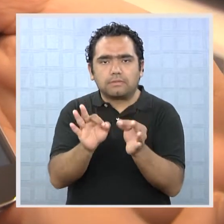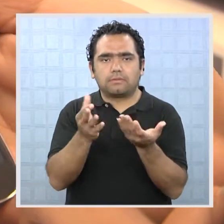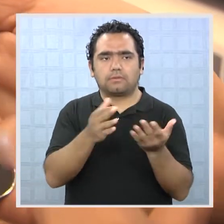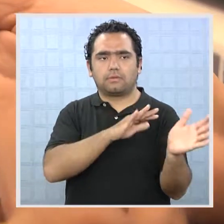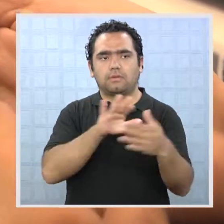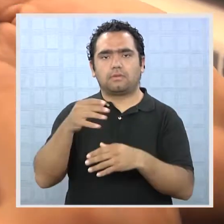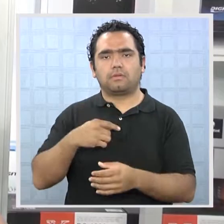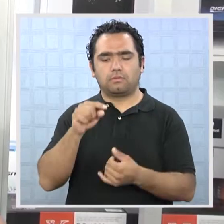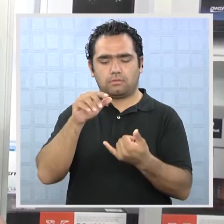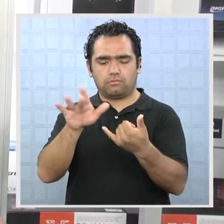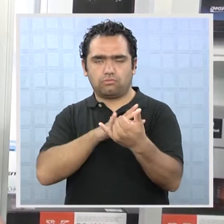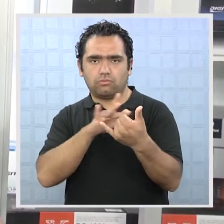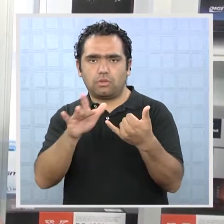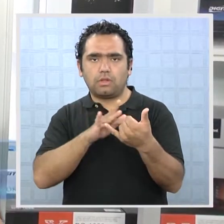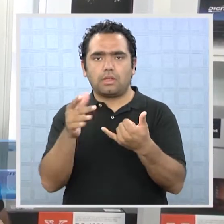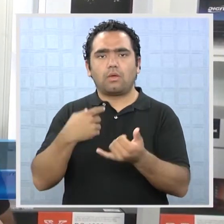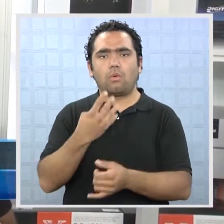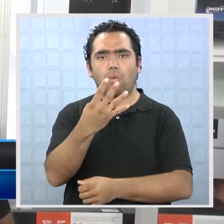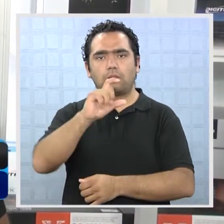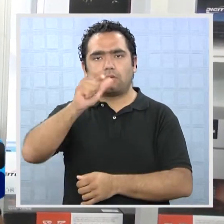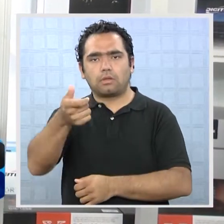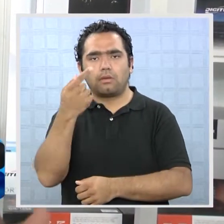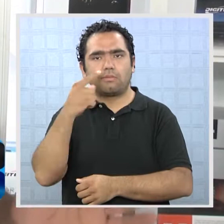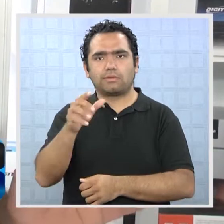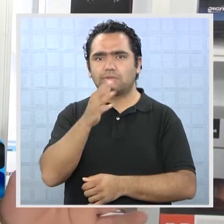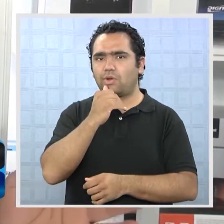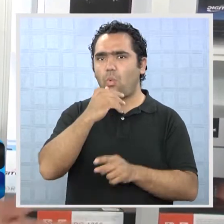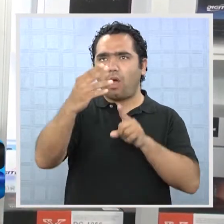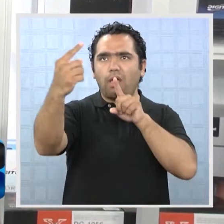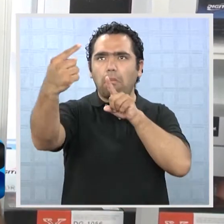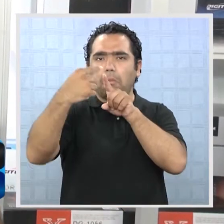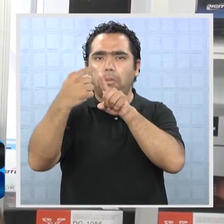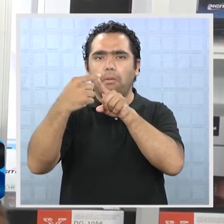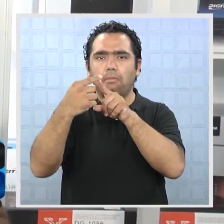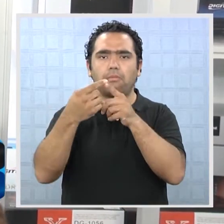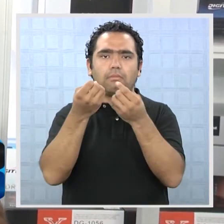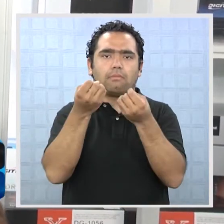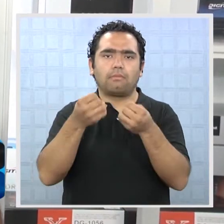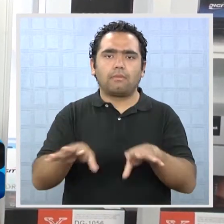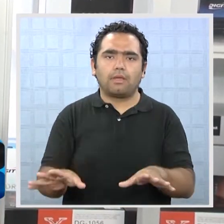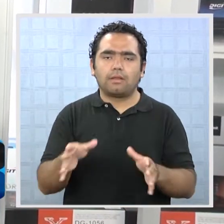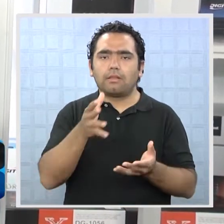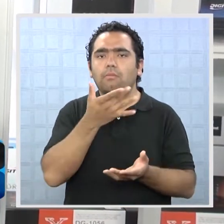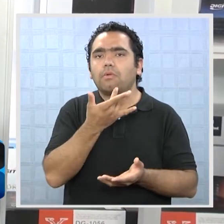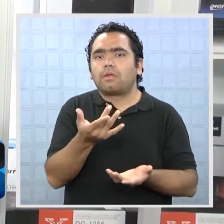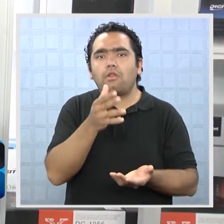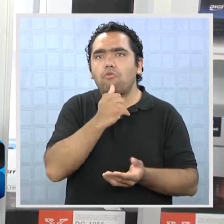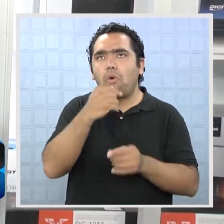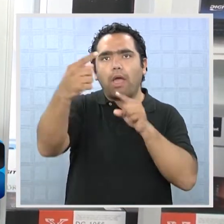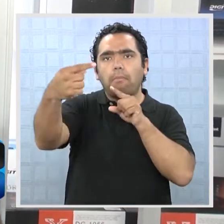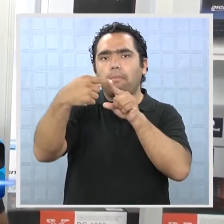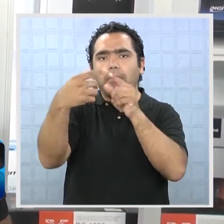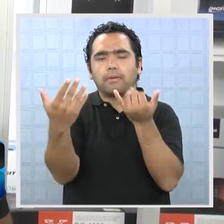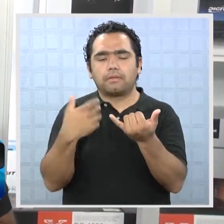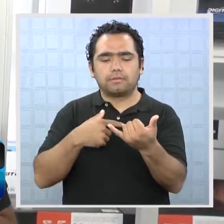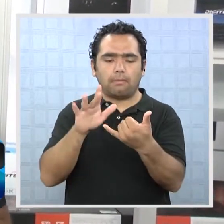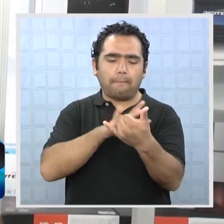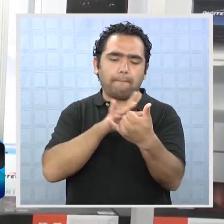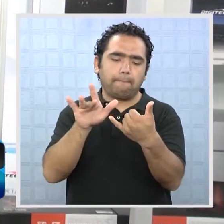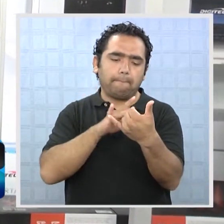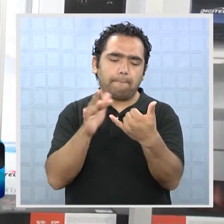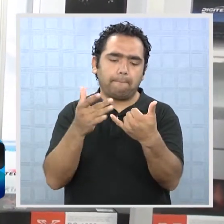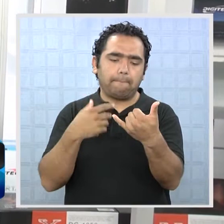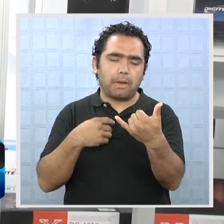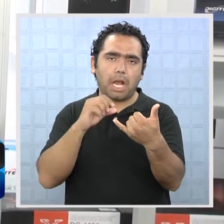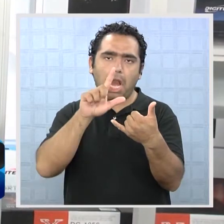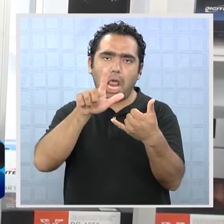trabaja en tecnología 4G, pero si no hay cobertura 4G, lástima, no le va a sacar el beneficio que uno anda